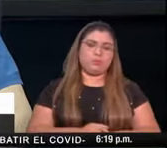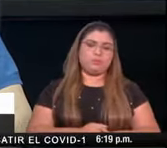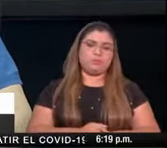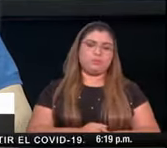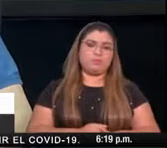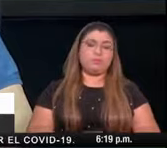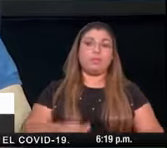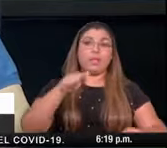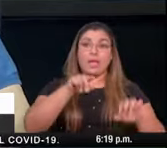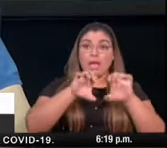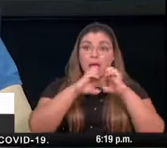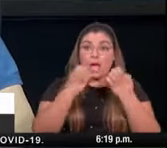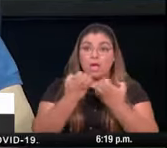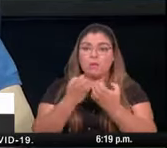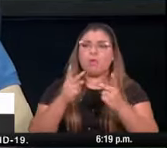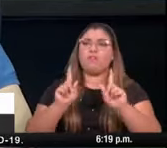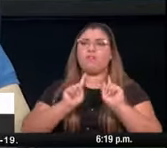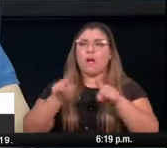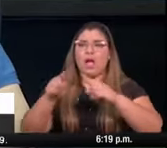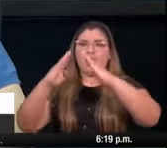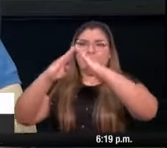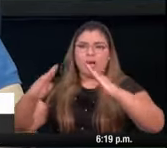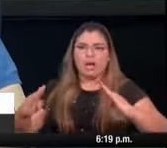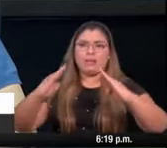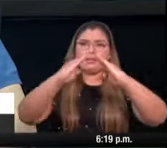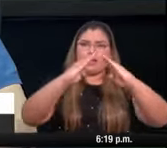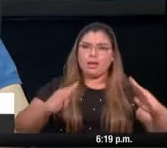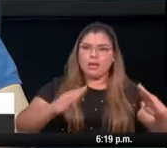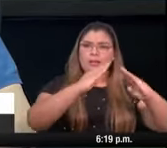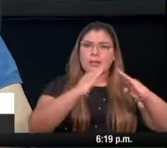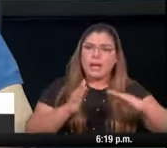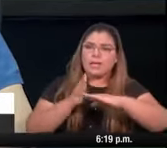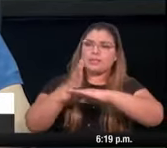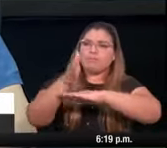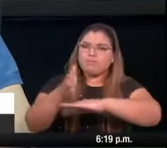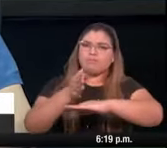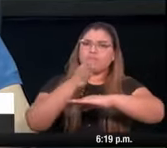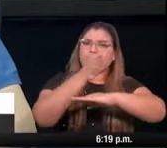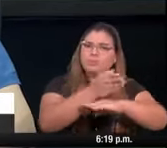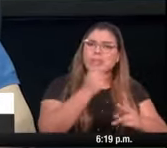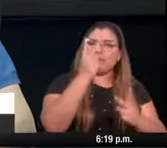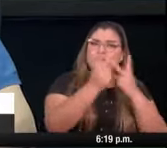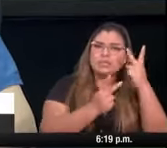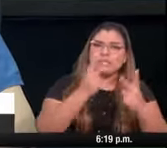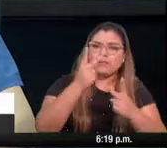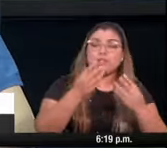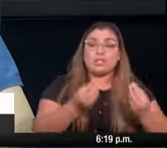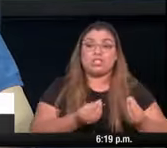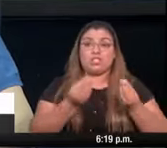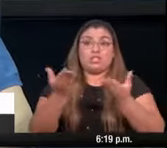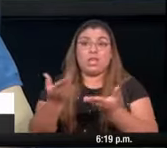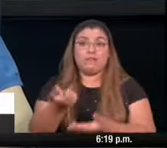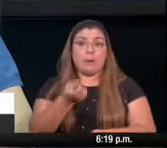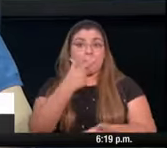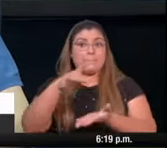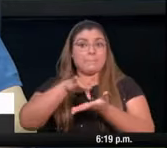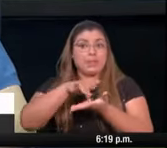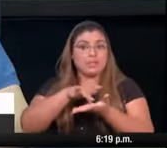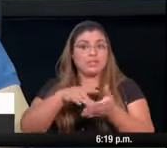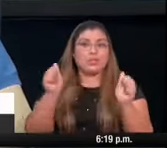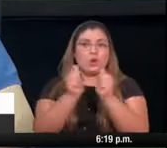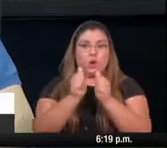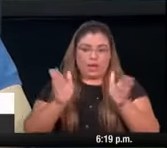recorridos casa por casa buscando casos positivos y sus contactos llevando los medicamentos a través del kit